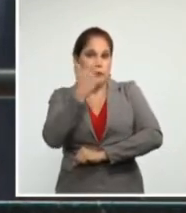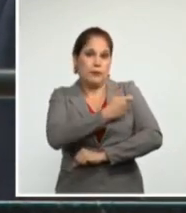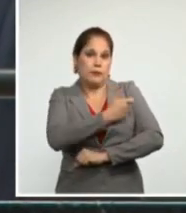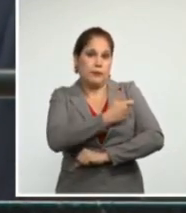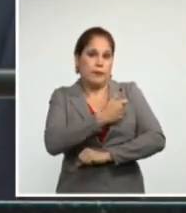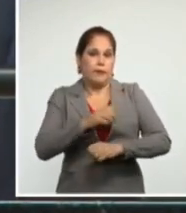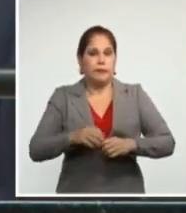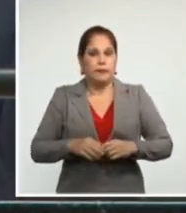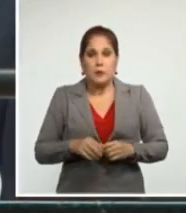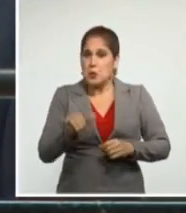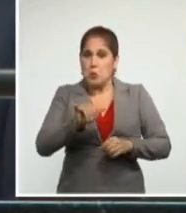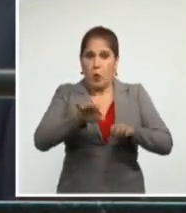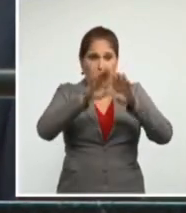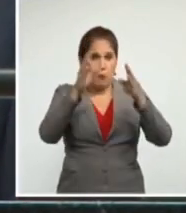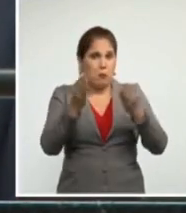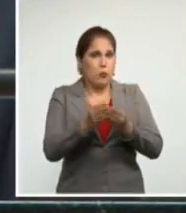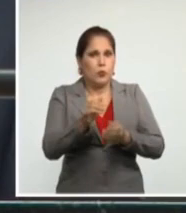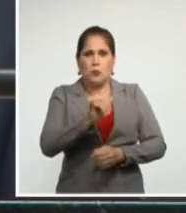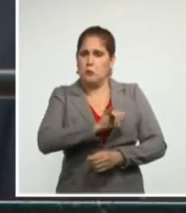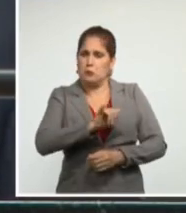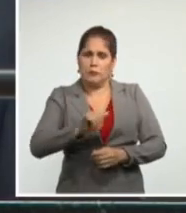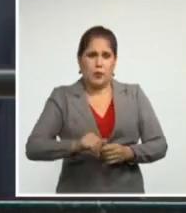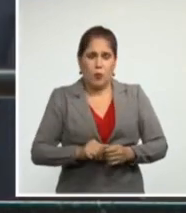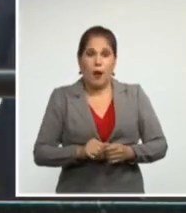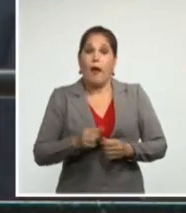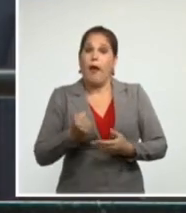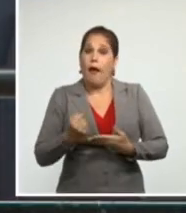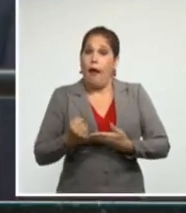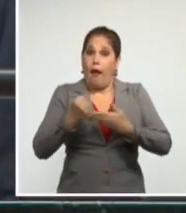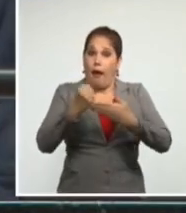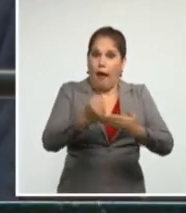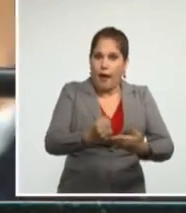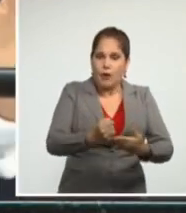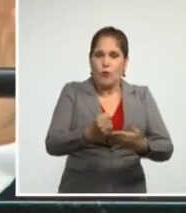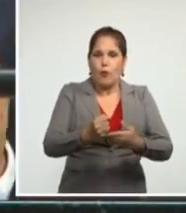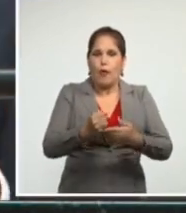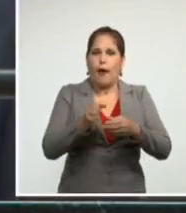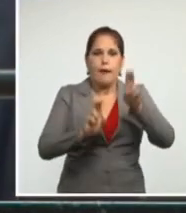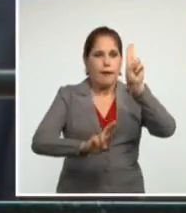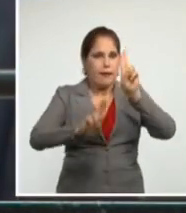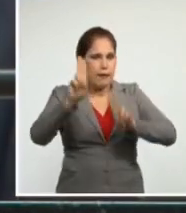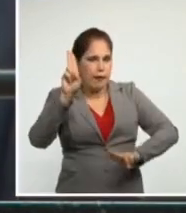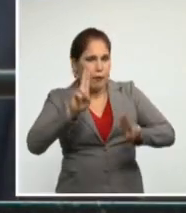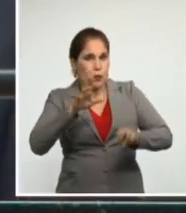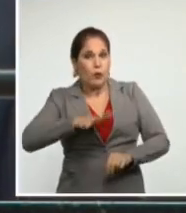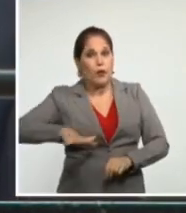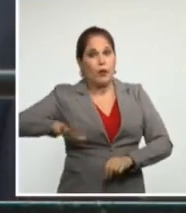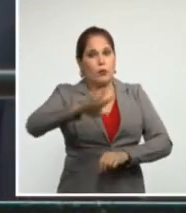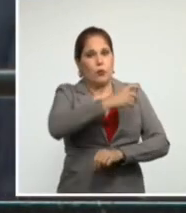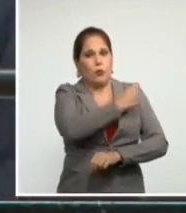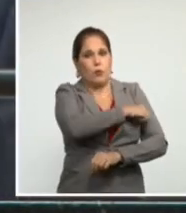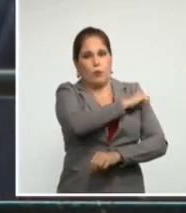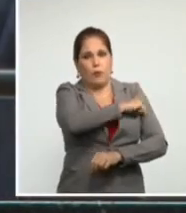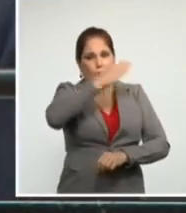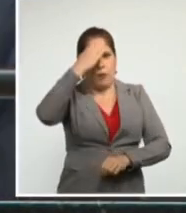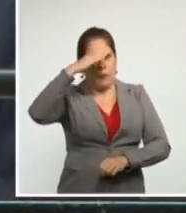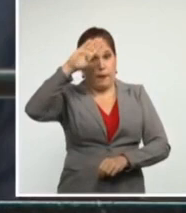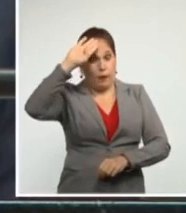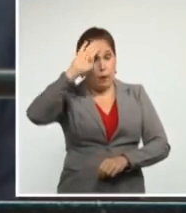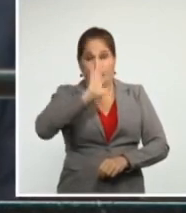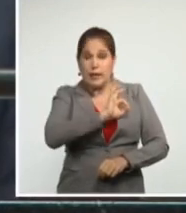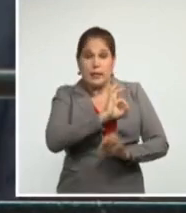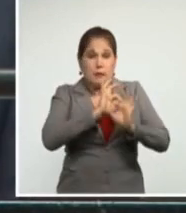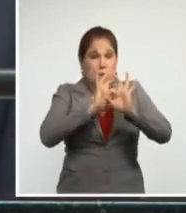y dispuso del apoyo y el consenso manifiesto del pueblo y en especial de los